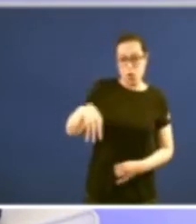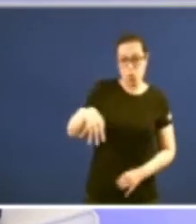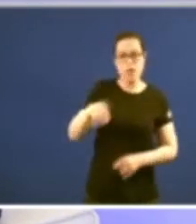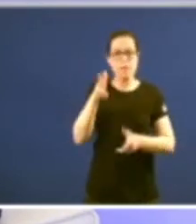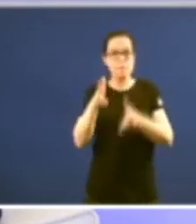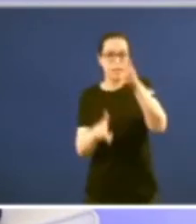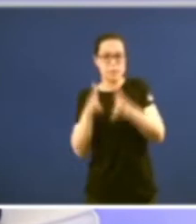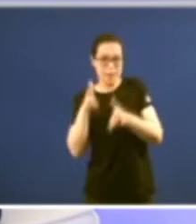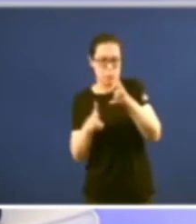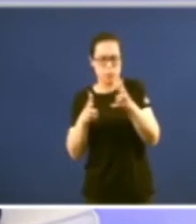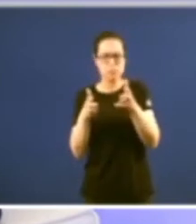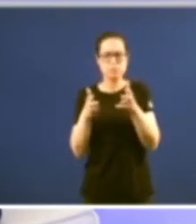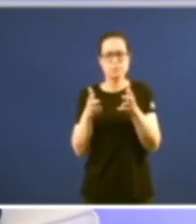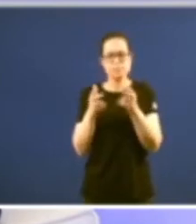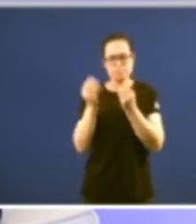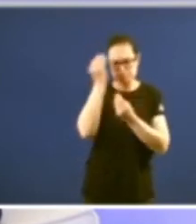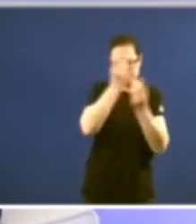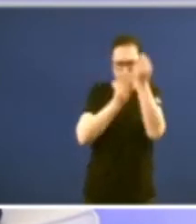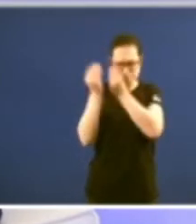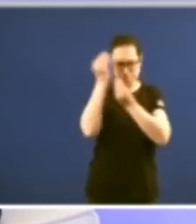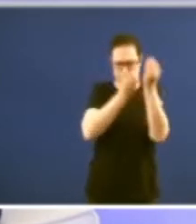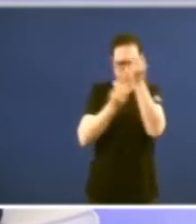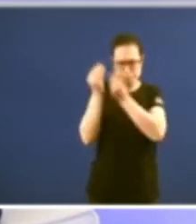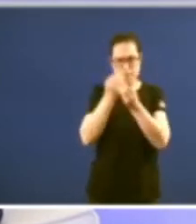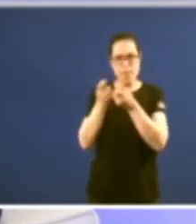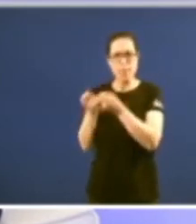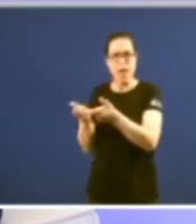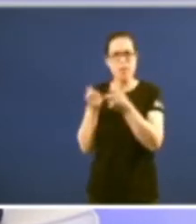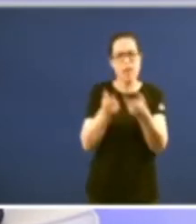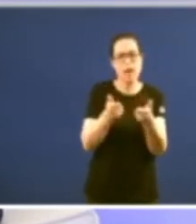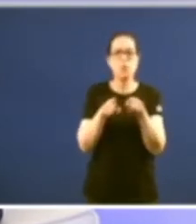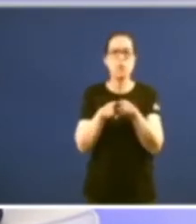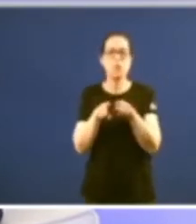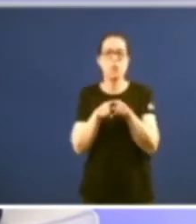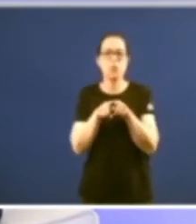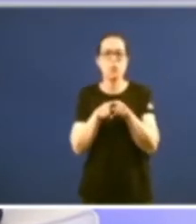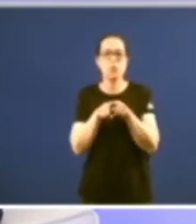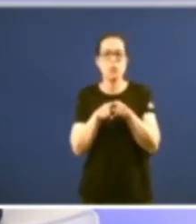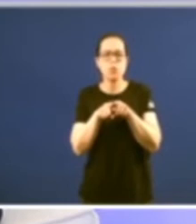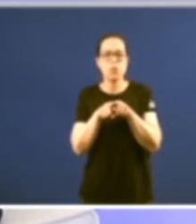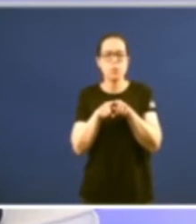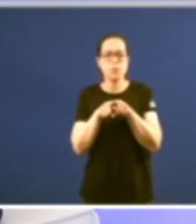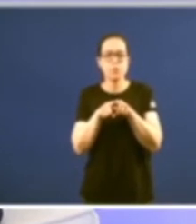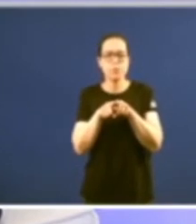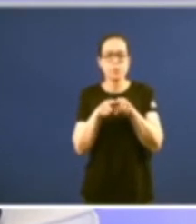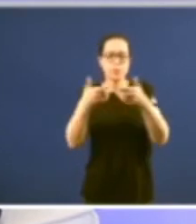ao País Vasco non se topa unha fórmula que permita unha perífrasi unha perífrasi que permita chamar a